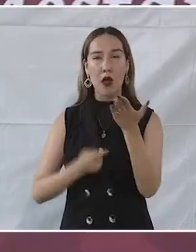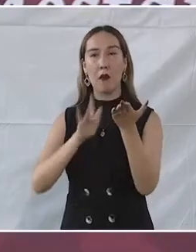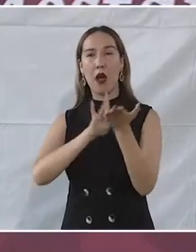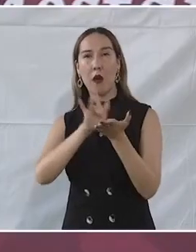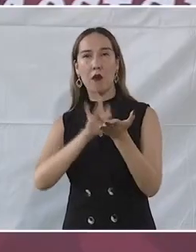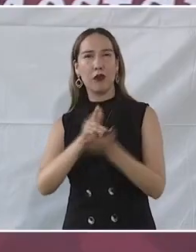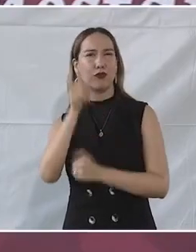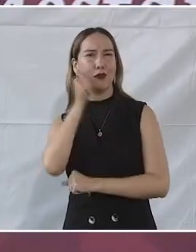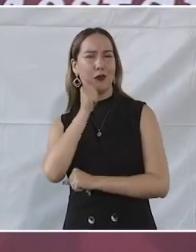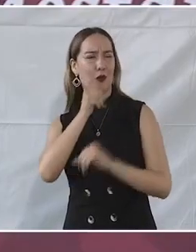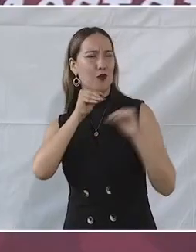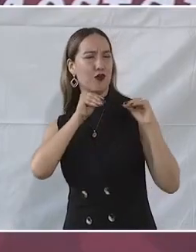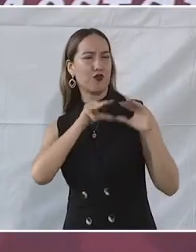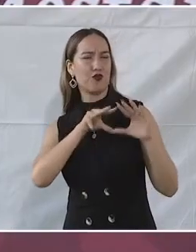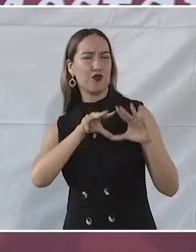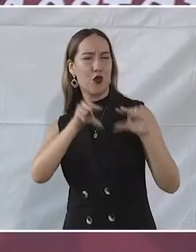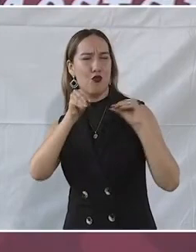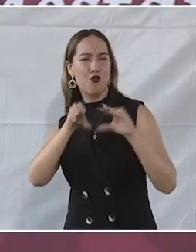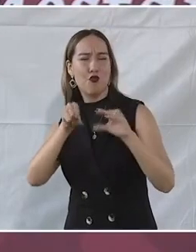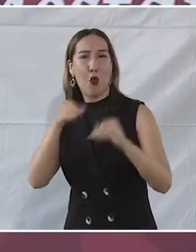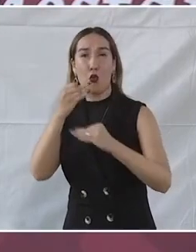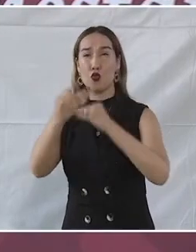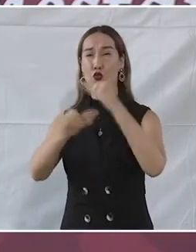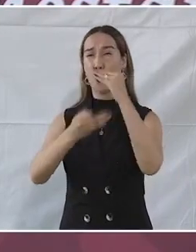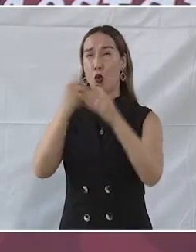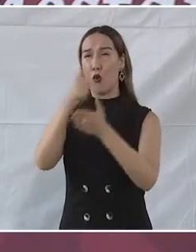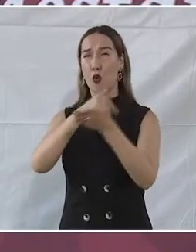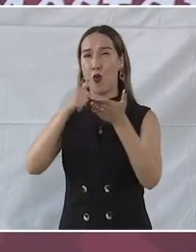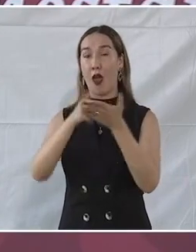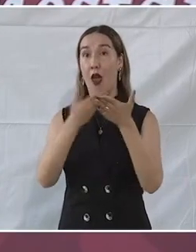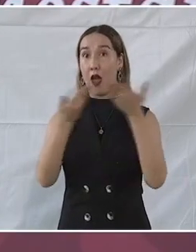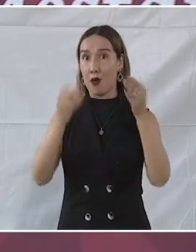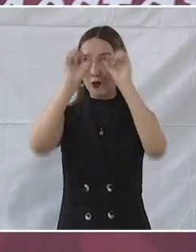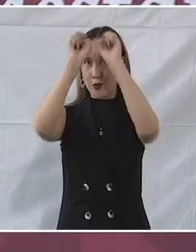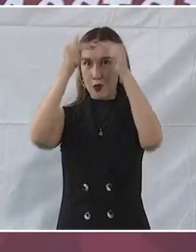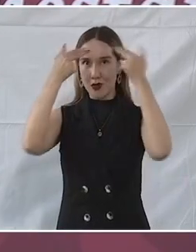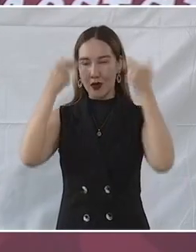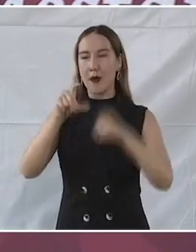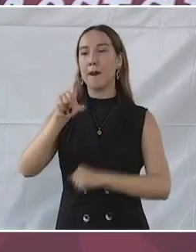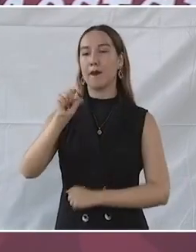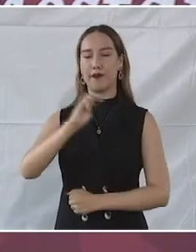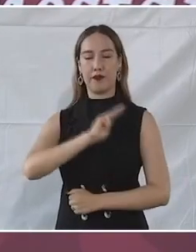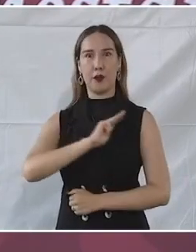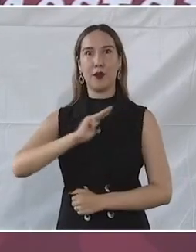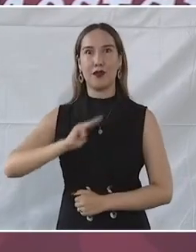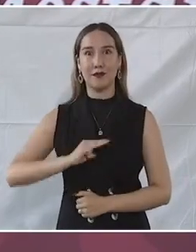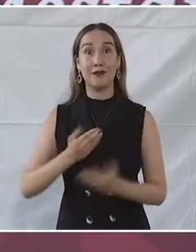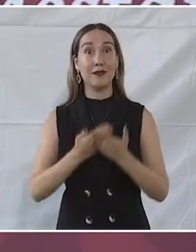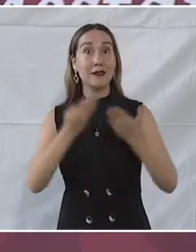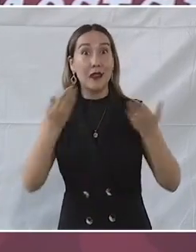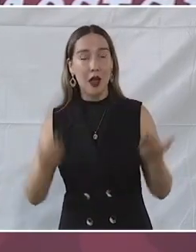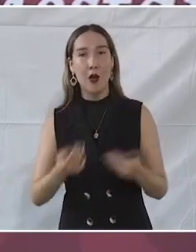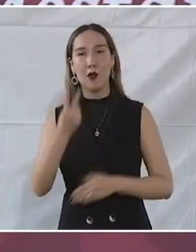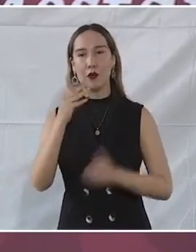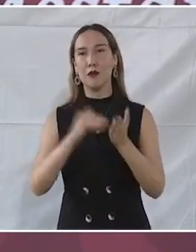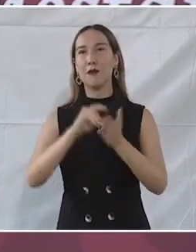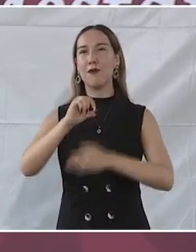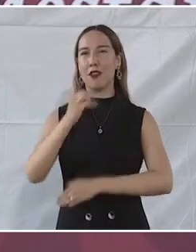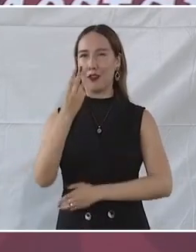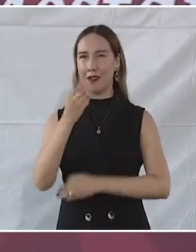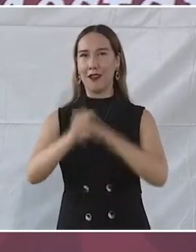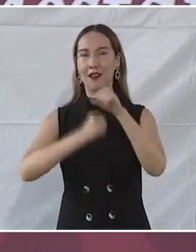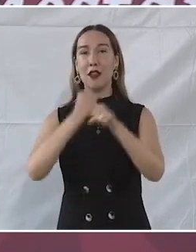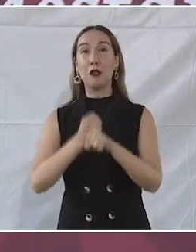a todos, es todos. En los 20 municipios de la Huasteca Potosina, este año se están invirtiendo 5 mil 400